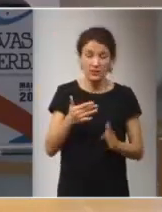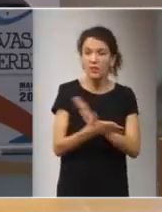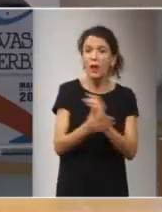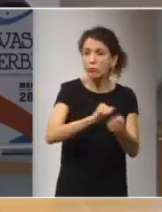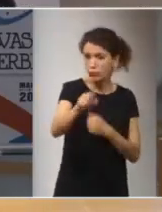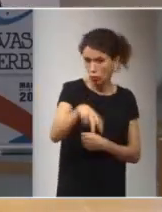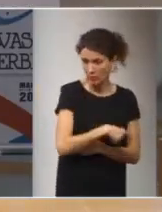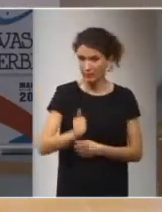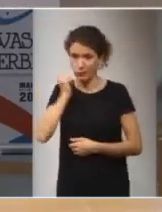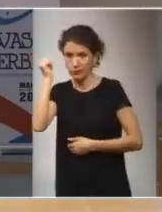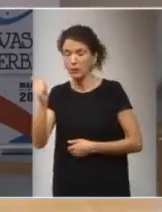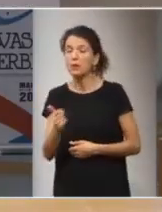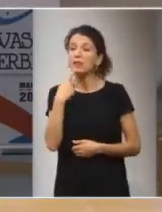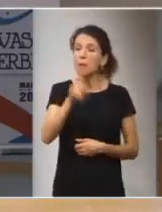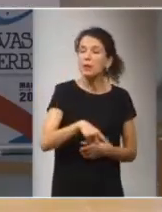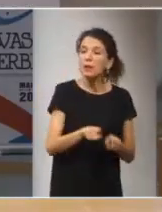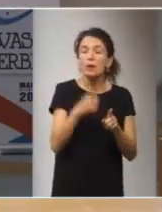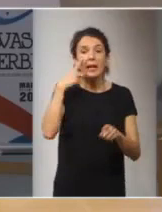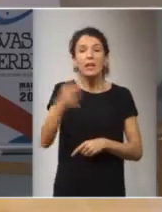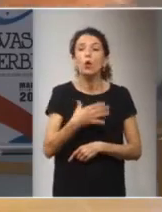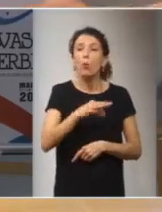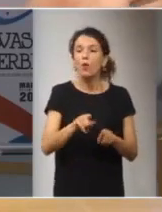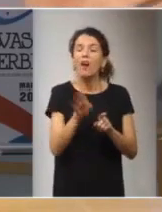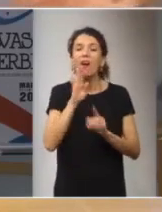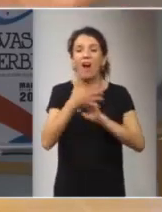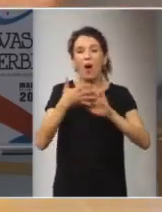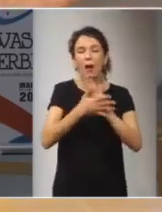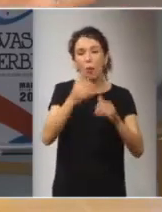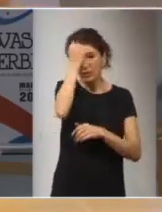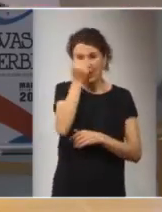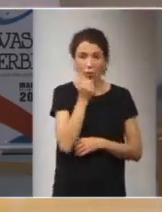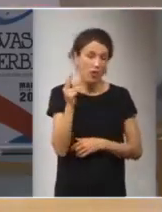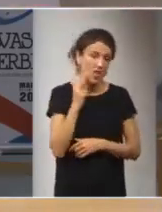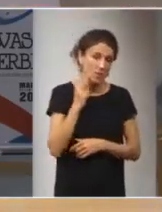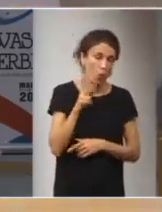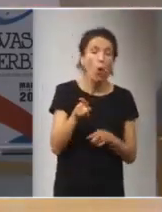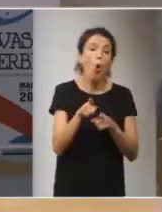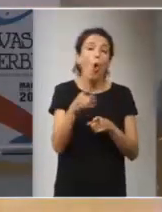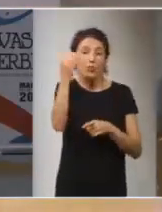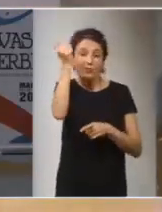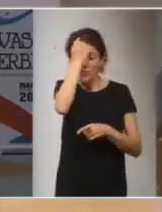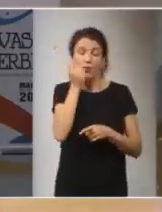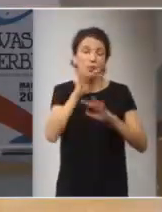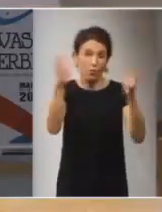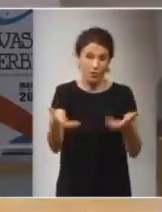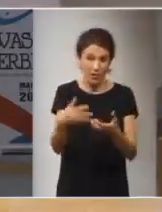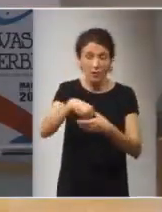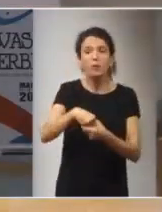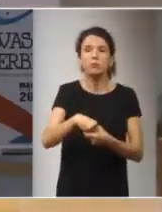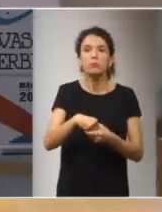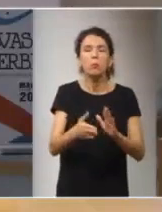intencional y también está el riesgo de antes hablábamos de terrorismo bueno el ciberterrorismo entonces se ha